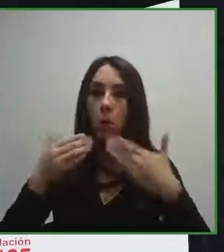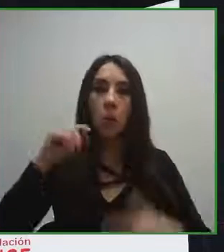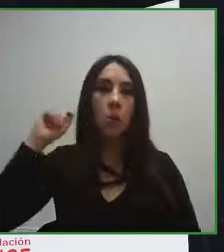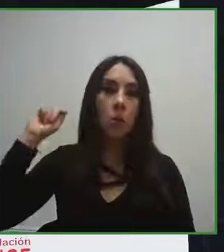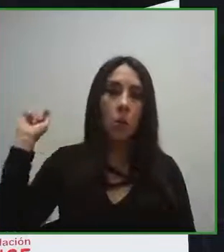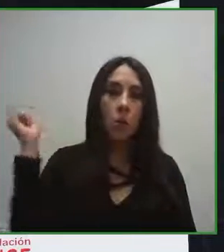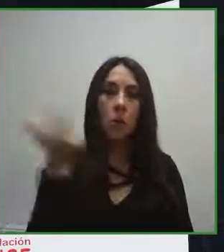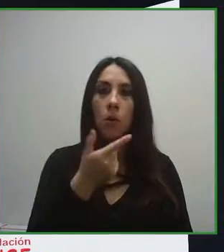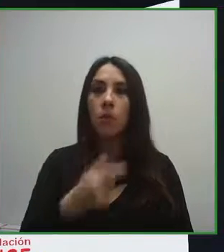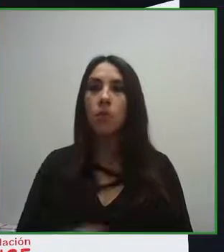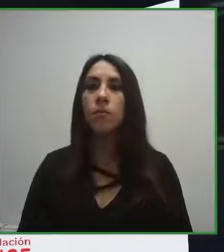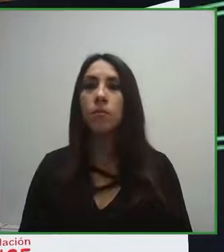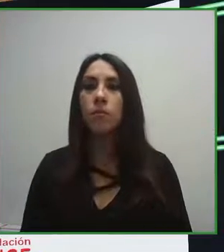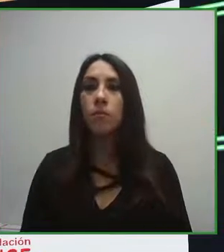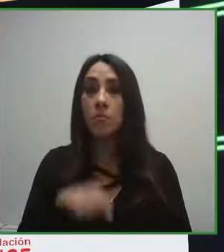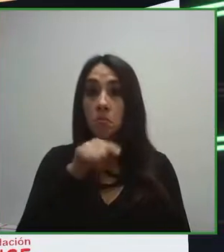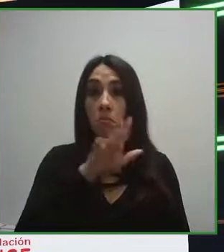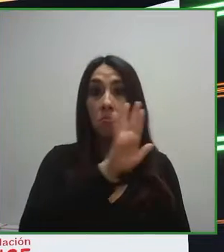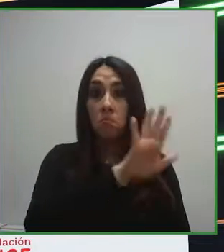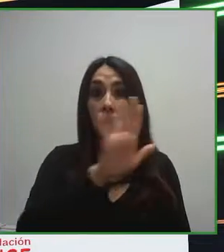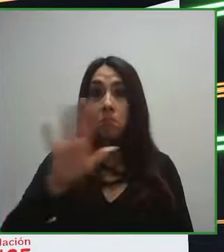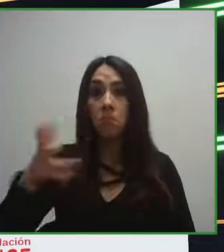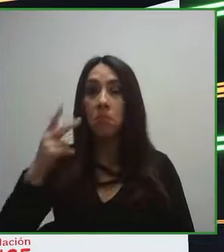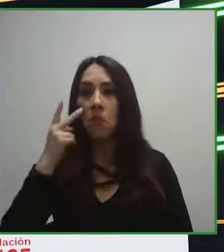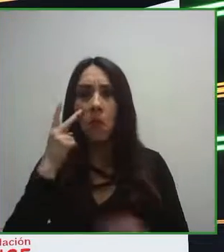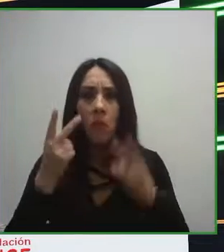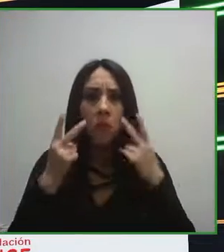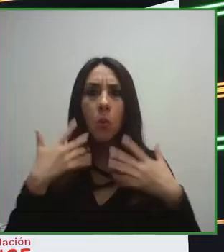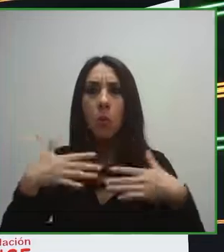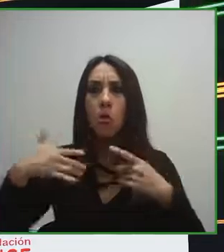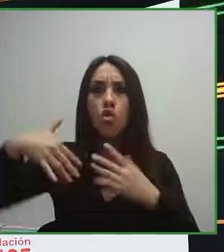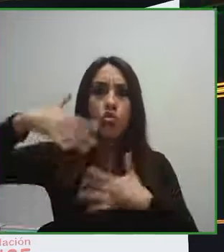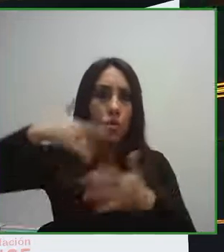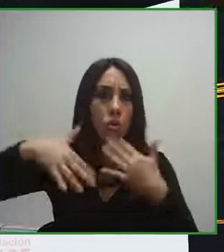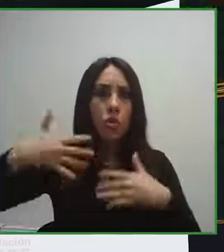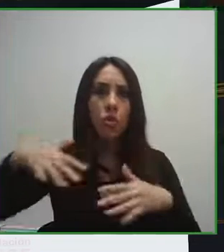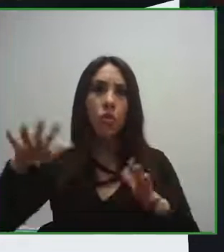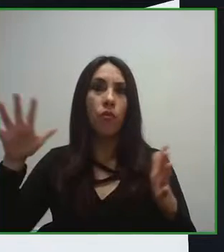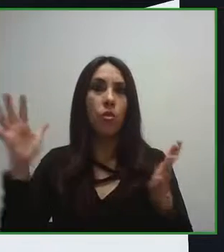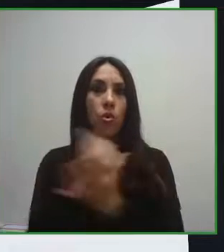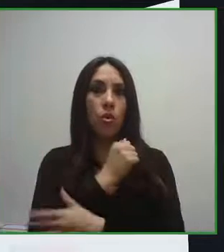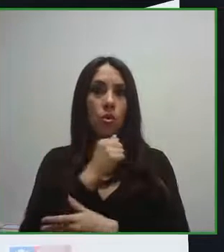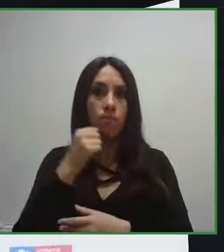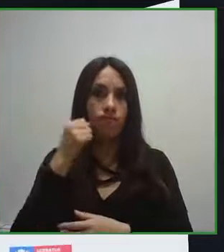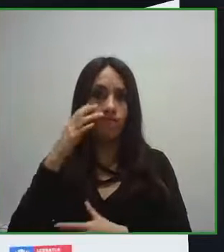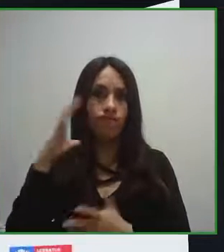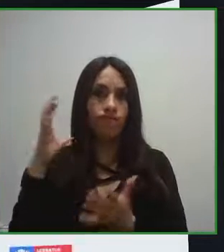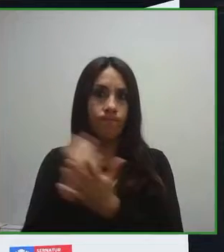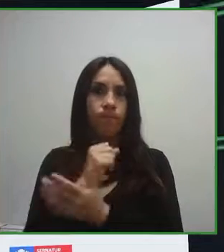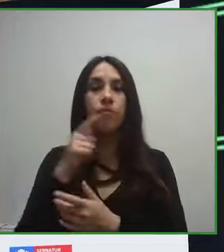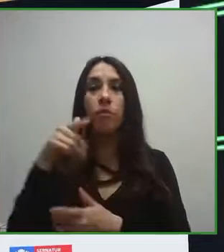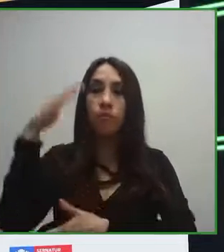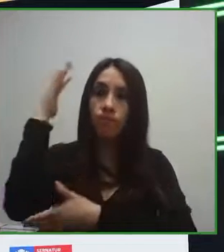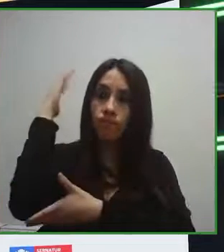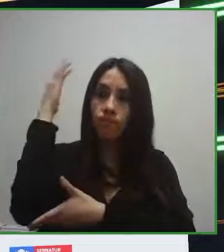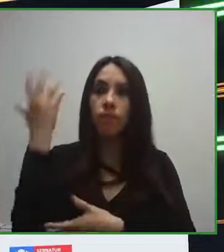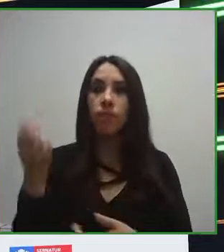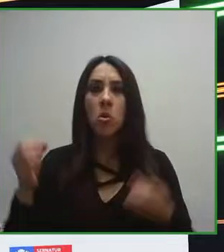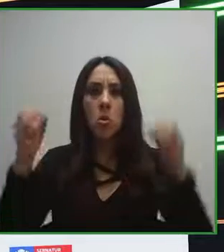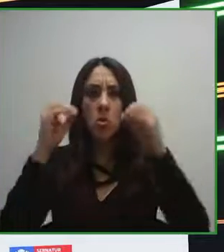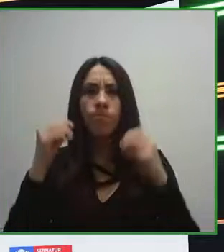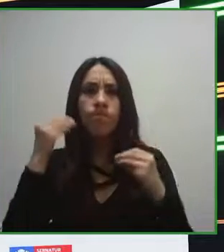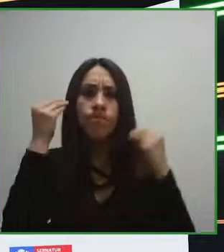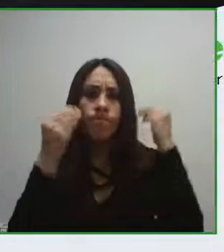No tenemos duda de que la audiencia de nuestro programa estará interesada en apoyarlos en su crecimiento tanto en América Latina como en España.